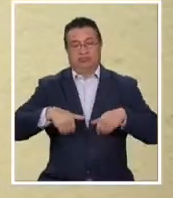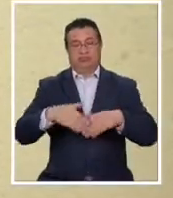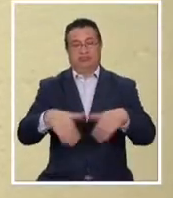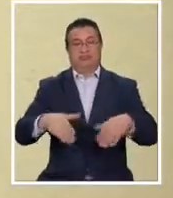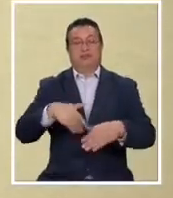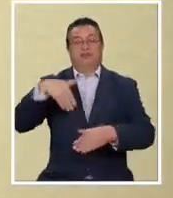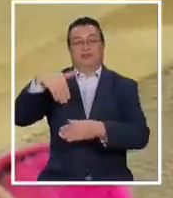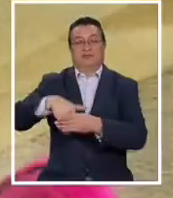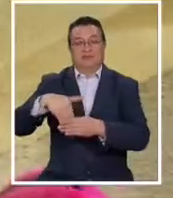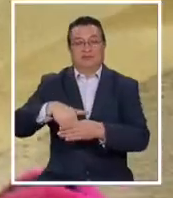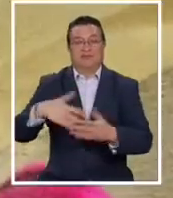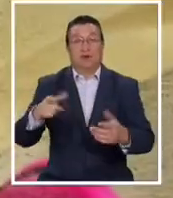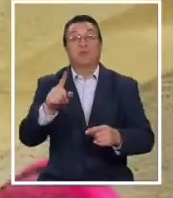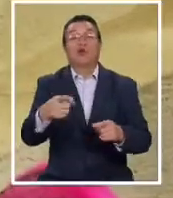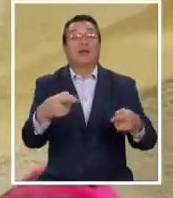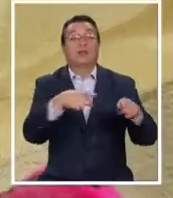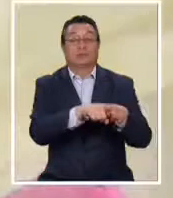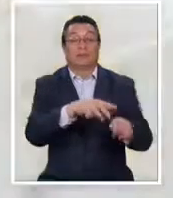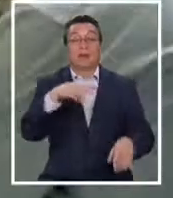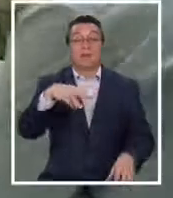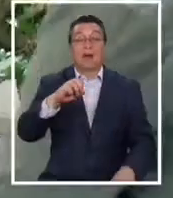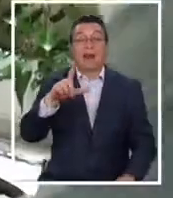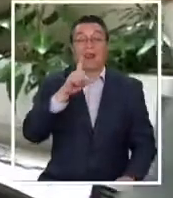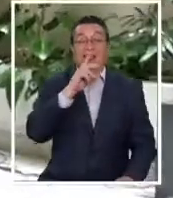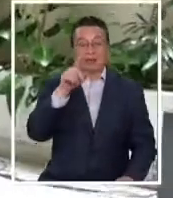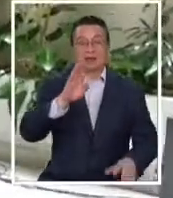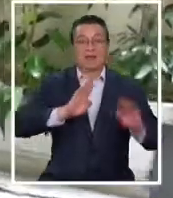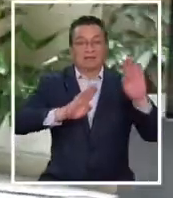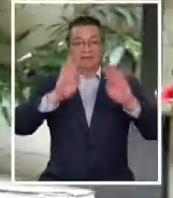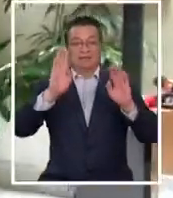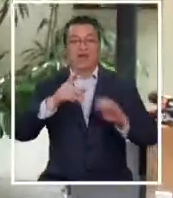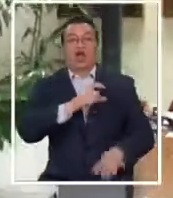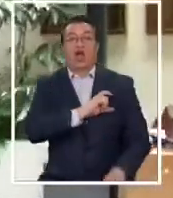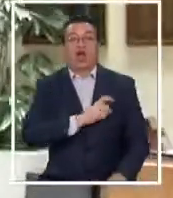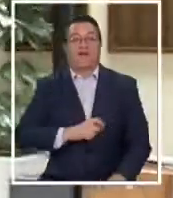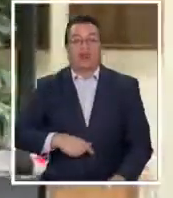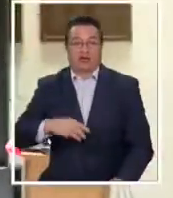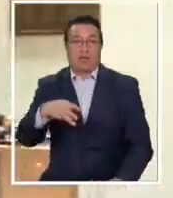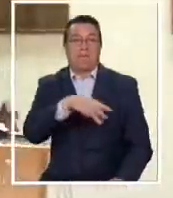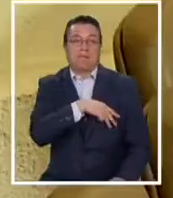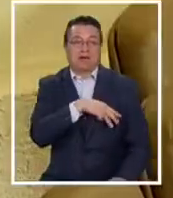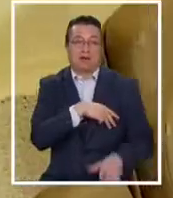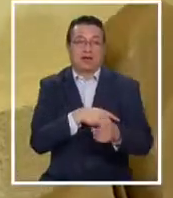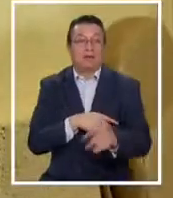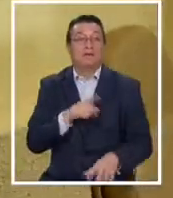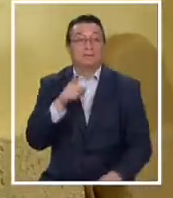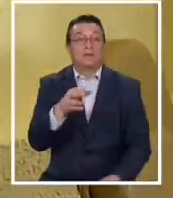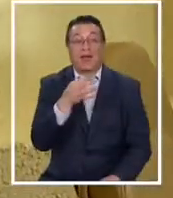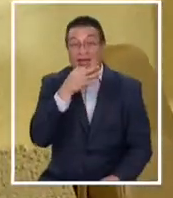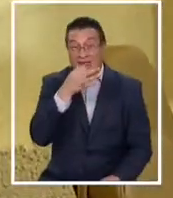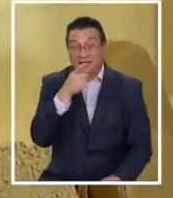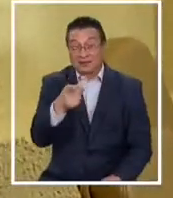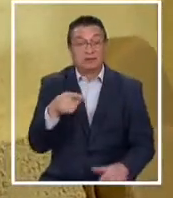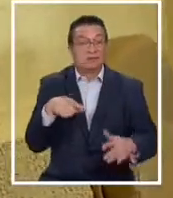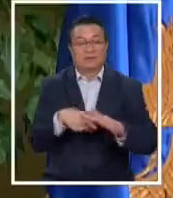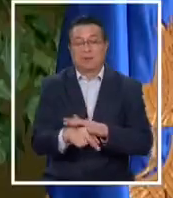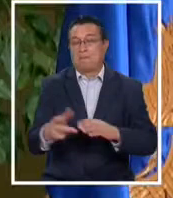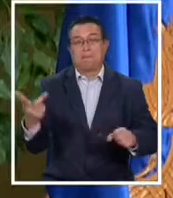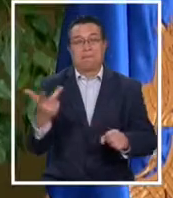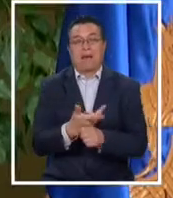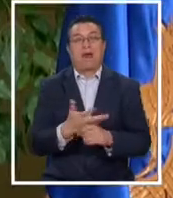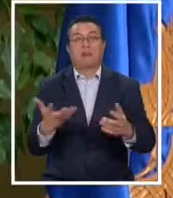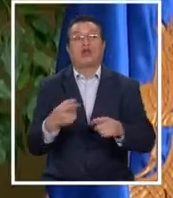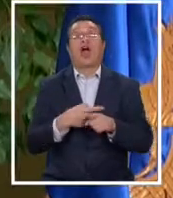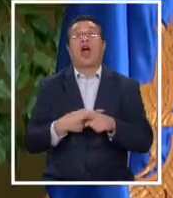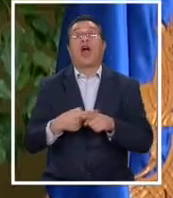por la franja electoral, porque su pareja, Pablo Maltés, es candidato a gobernador en la región metropolitana. Acá lo que ella está incurriendo es en una mala práctica